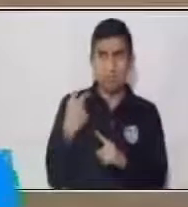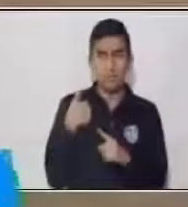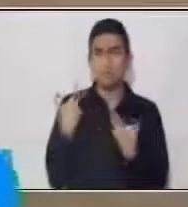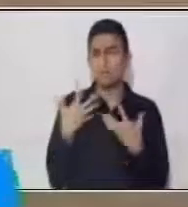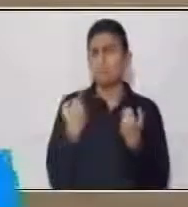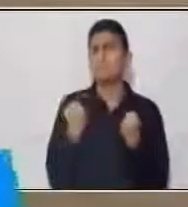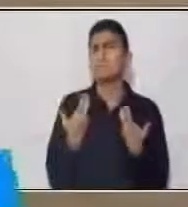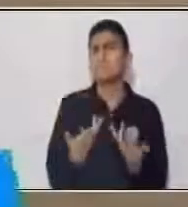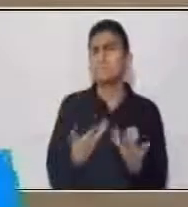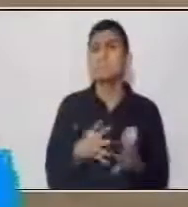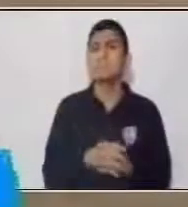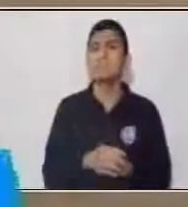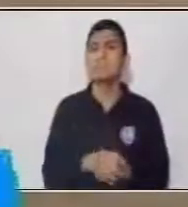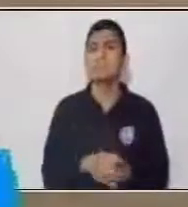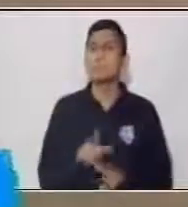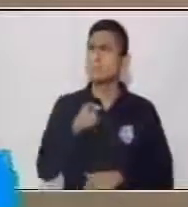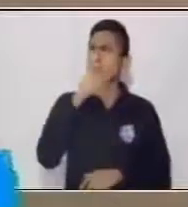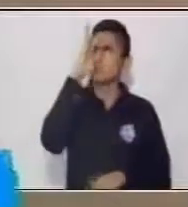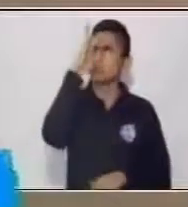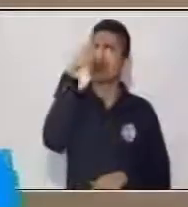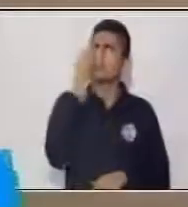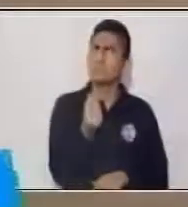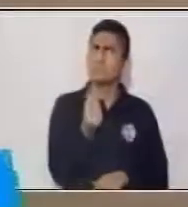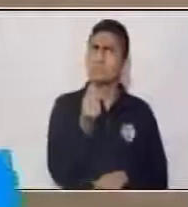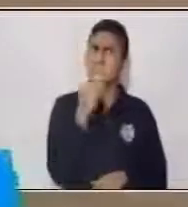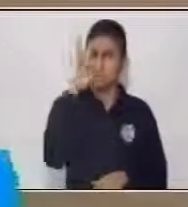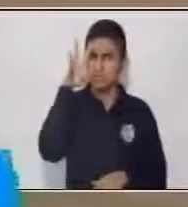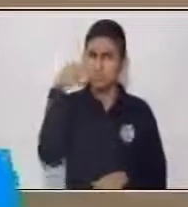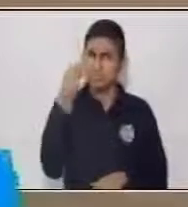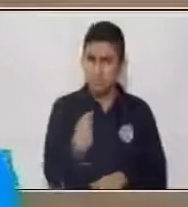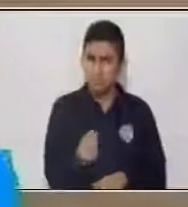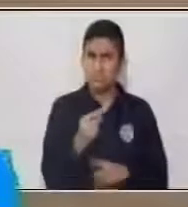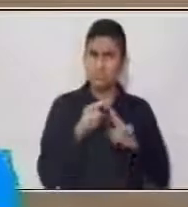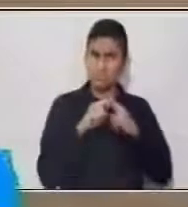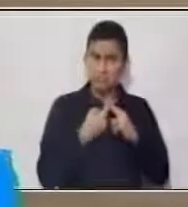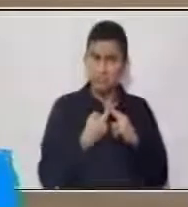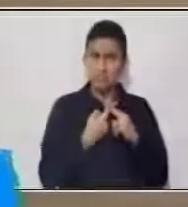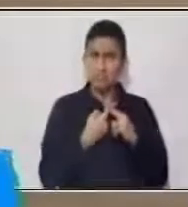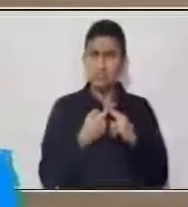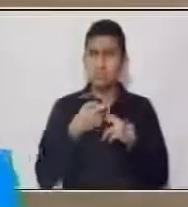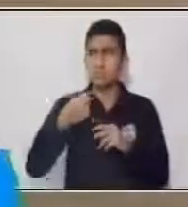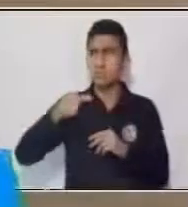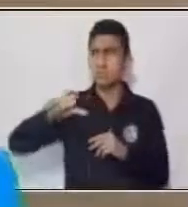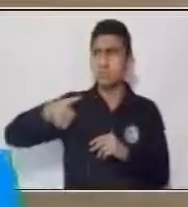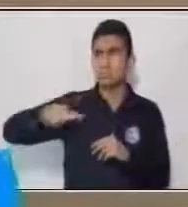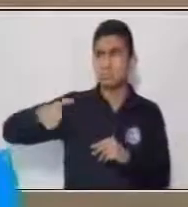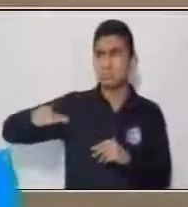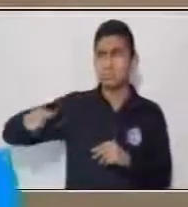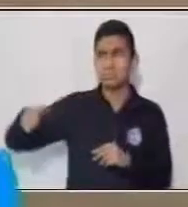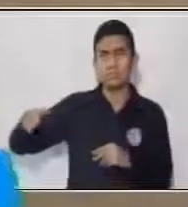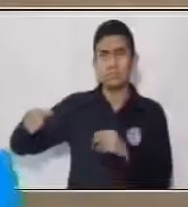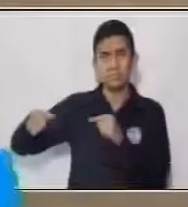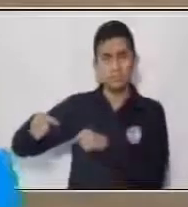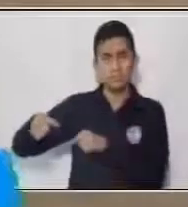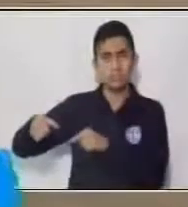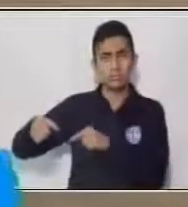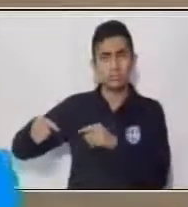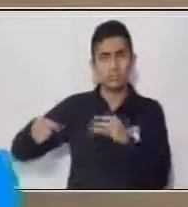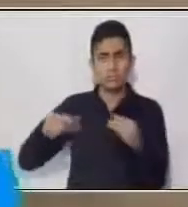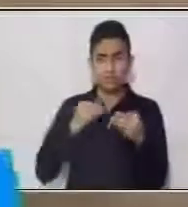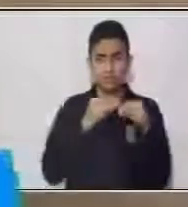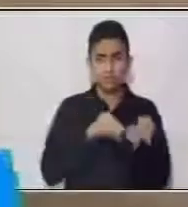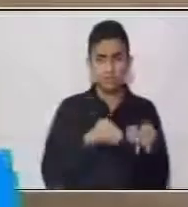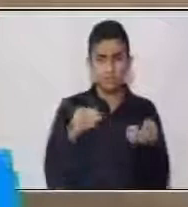formulé dice, ¿Por qué flota el huevo en el agua? ¿Y por qué me la hice? Porque